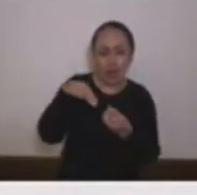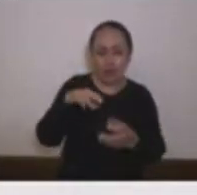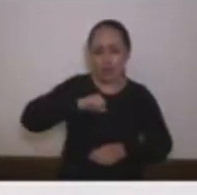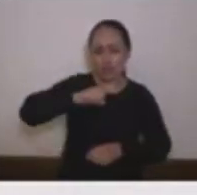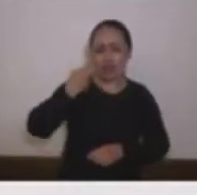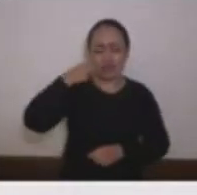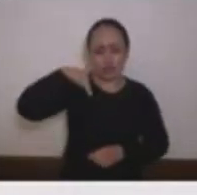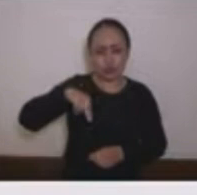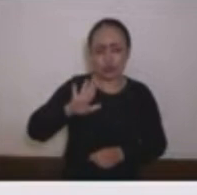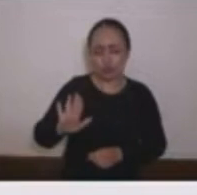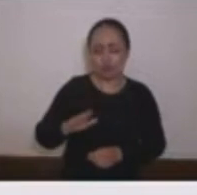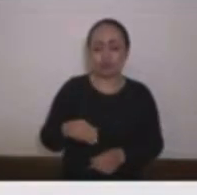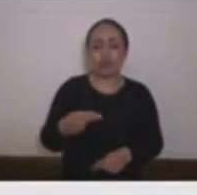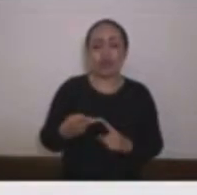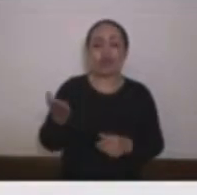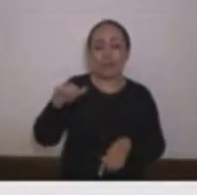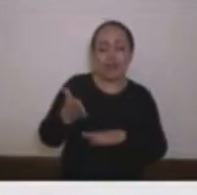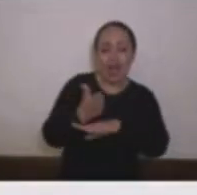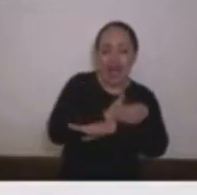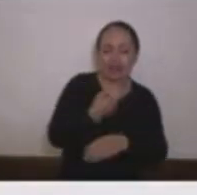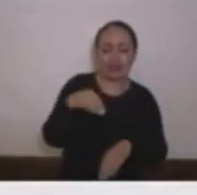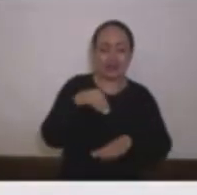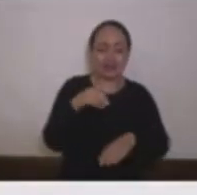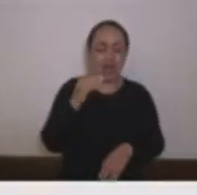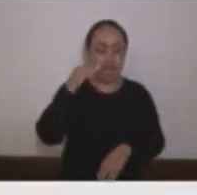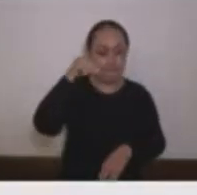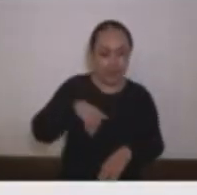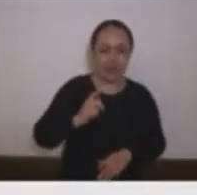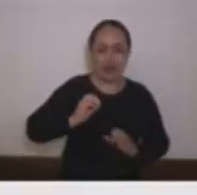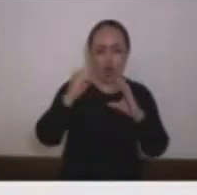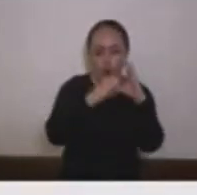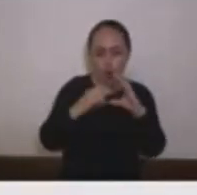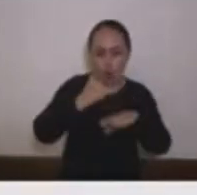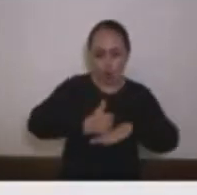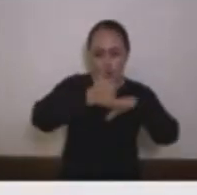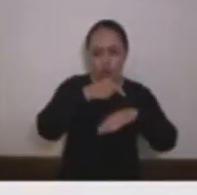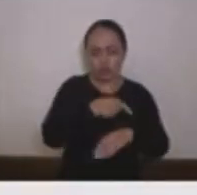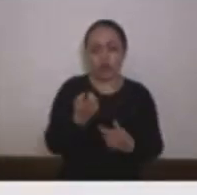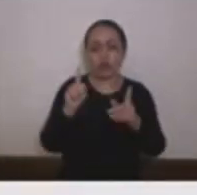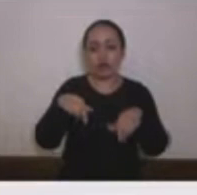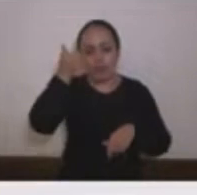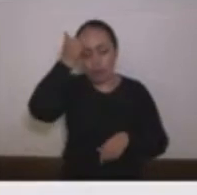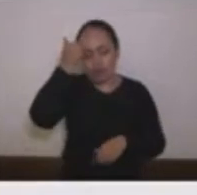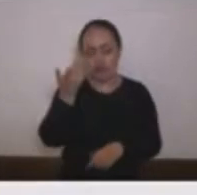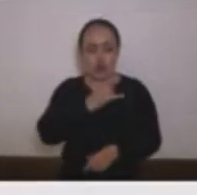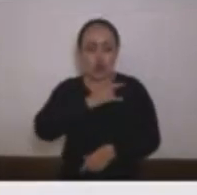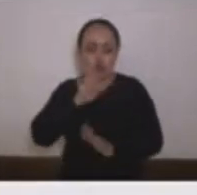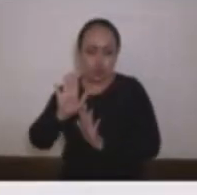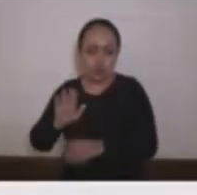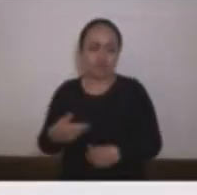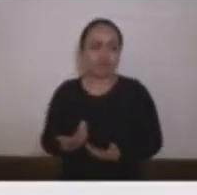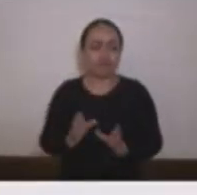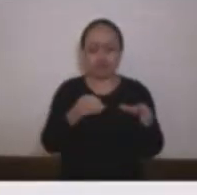Humanos y se desempeñó como Contralor de Envigado en el periodo 2020-2021 también es docente universitario y en los círculos políticos lo dan